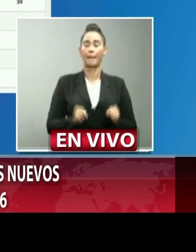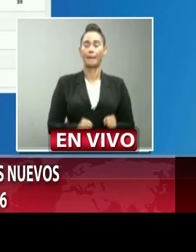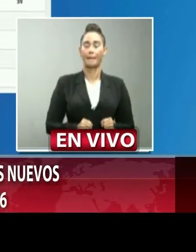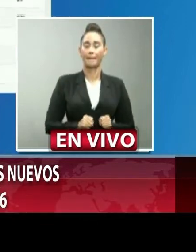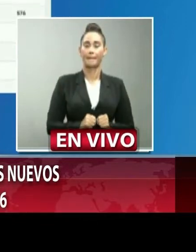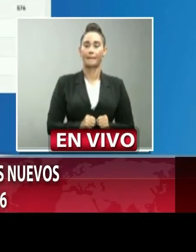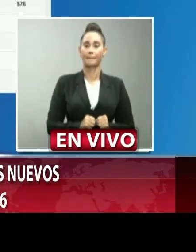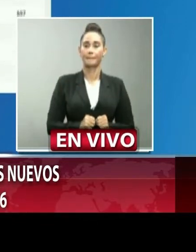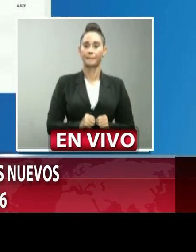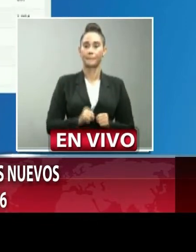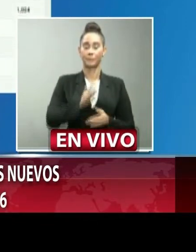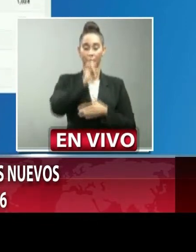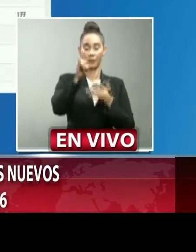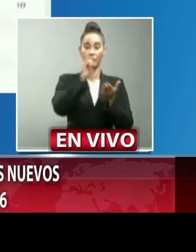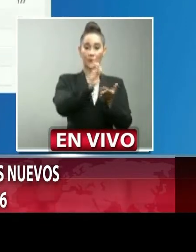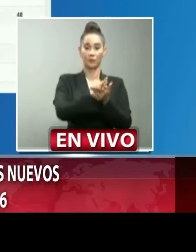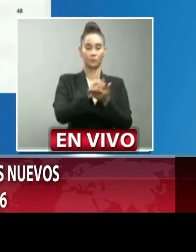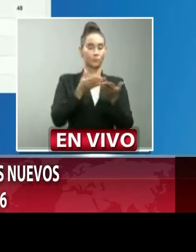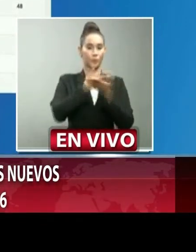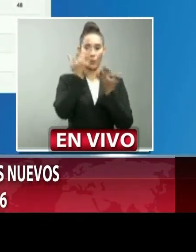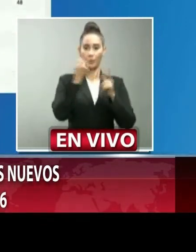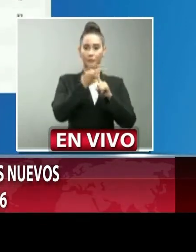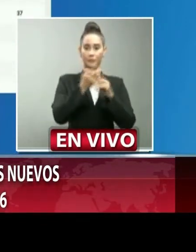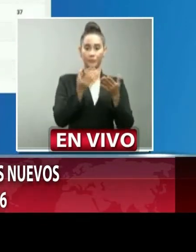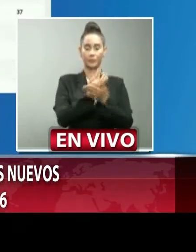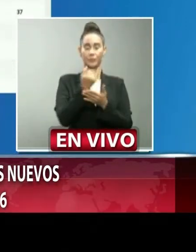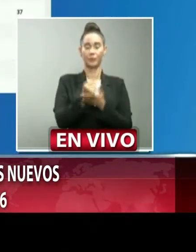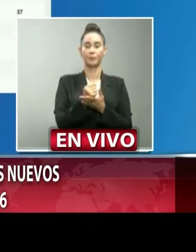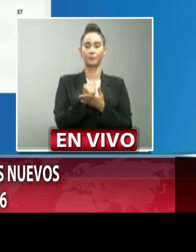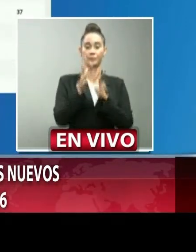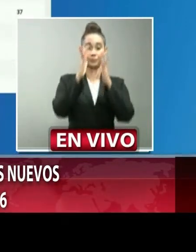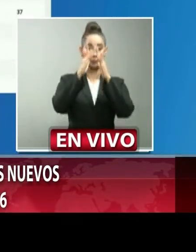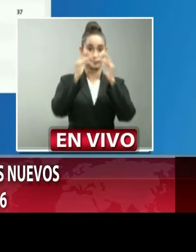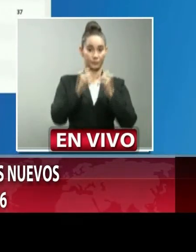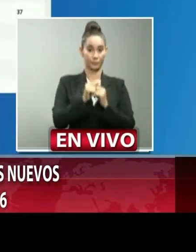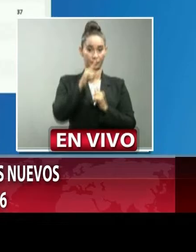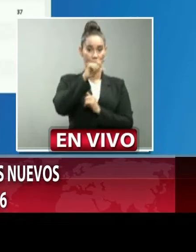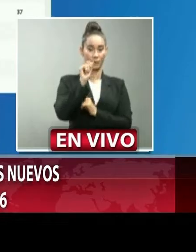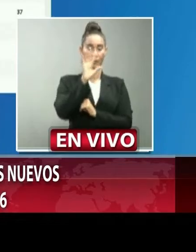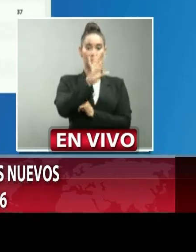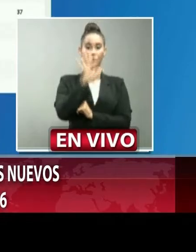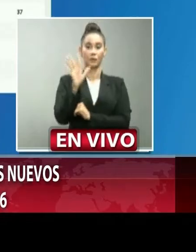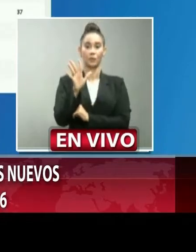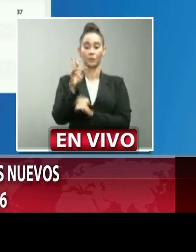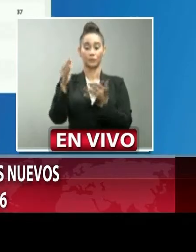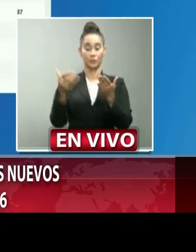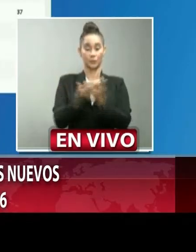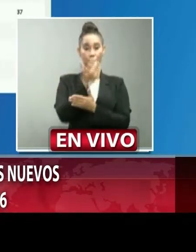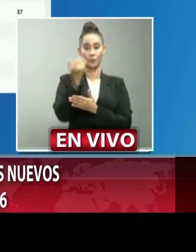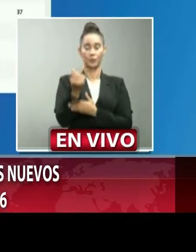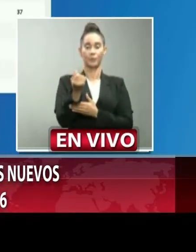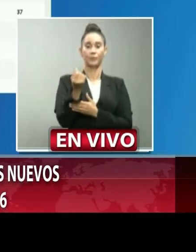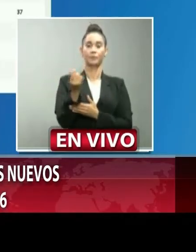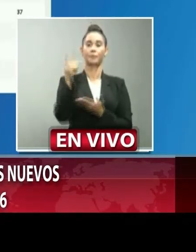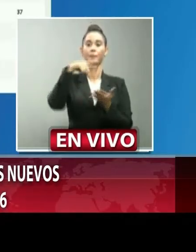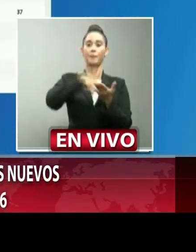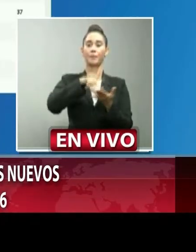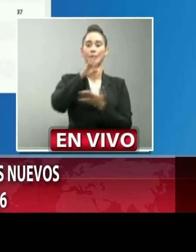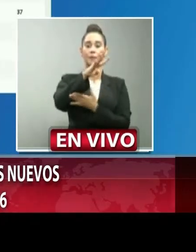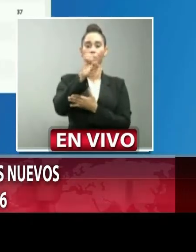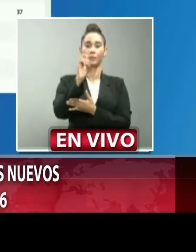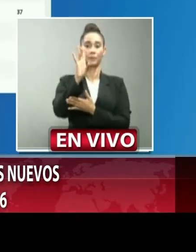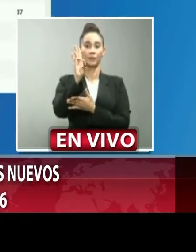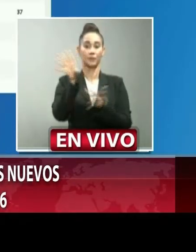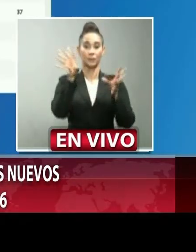Independencia 0 casos La Altagracia 155 casos 1.407